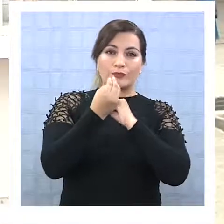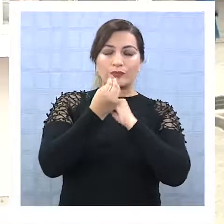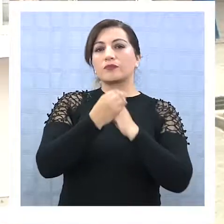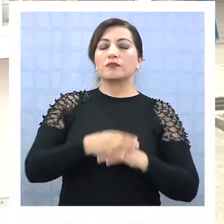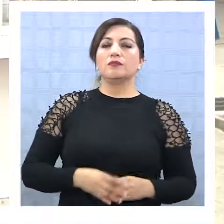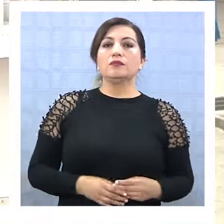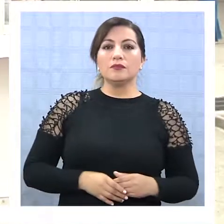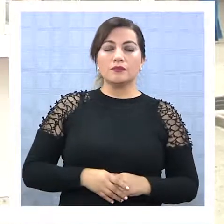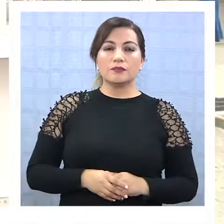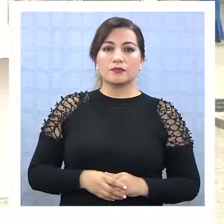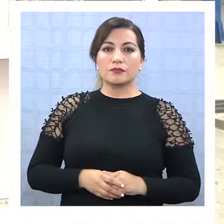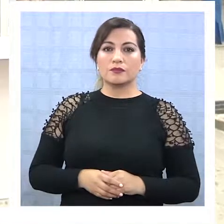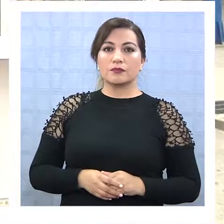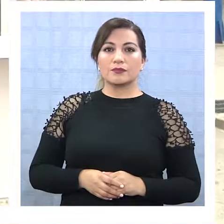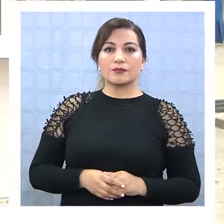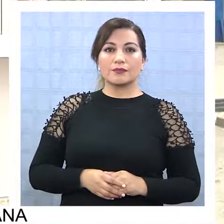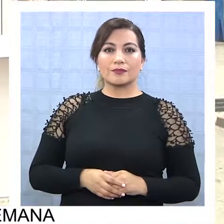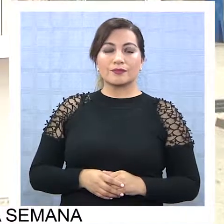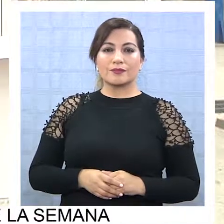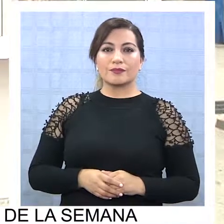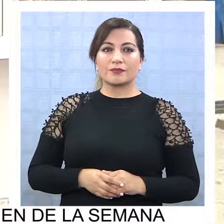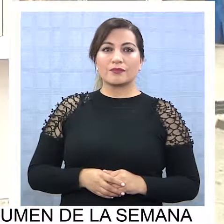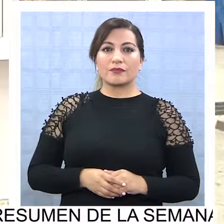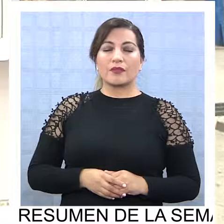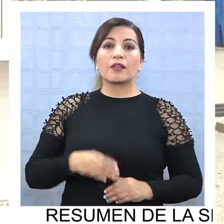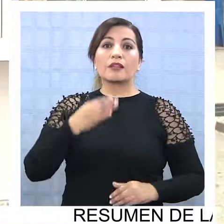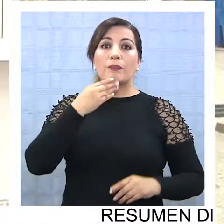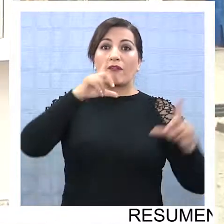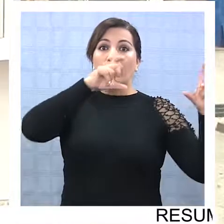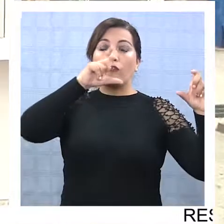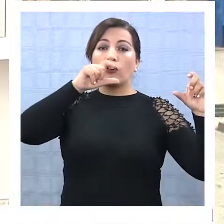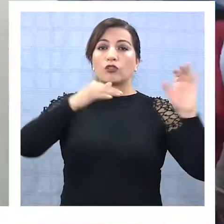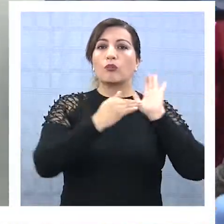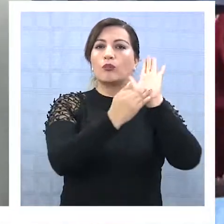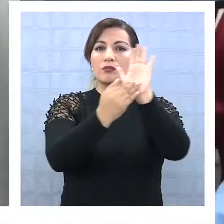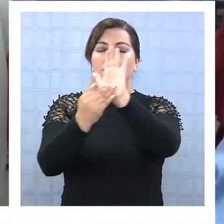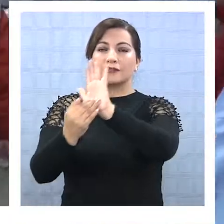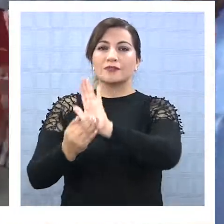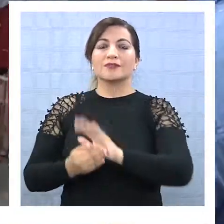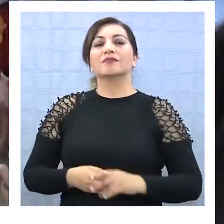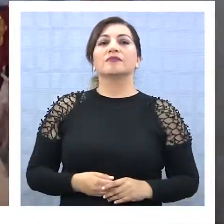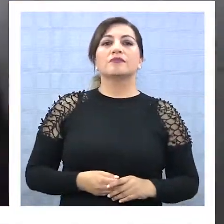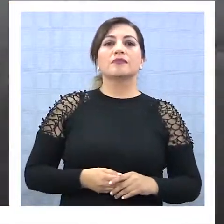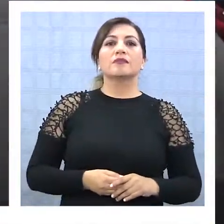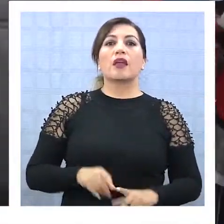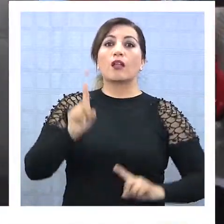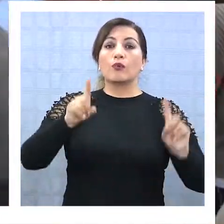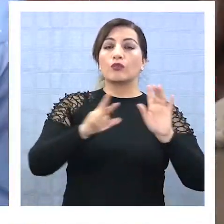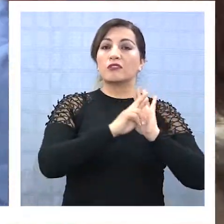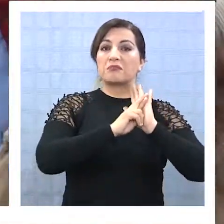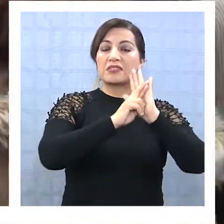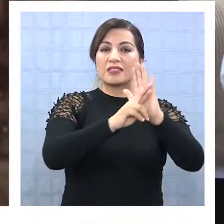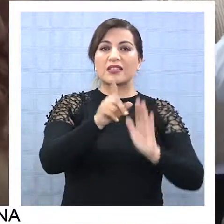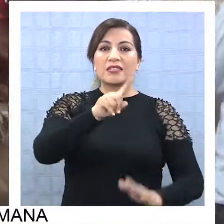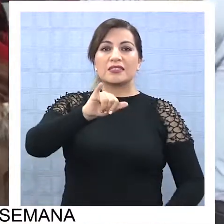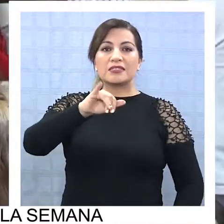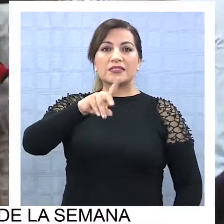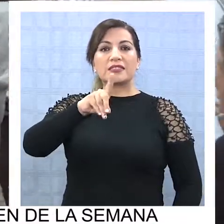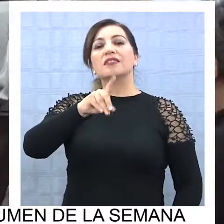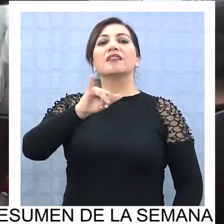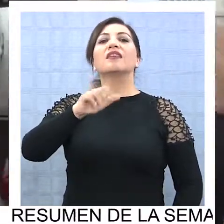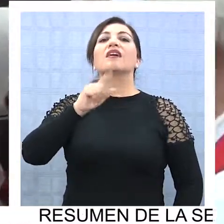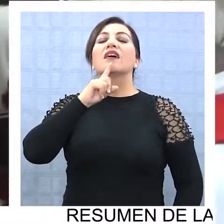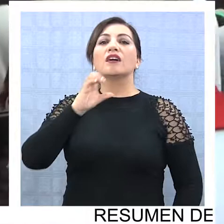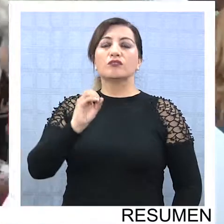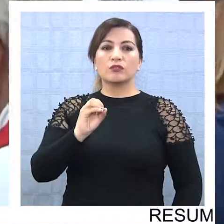la Caleta, tenemos una exposición de fotos submarinas. Representantes del sindicato indicaron que